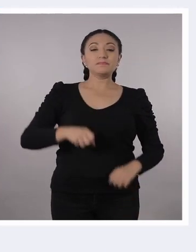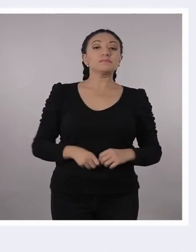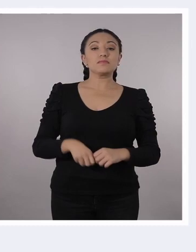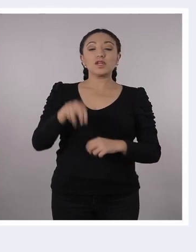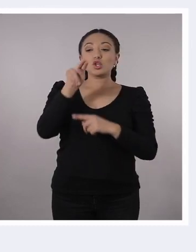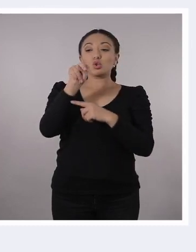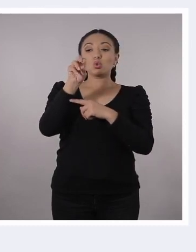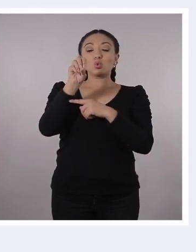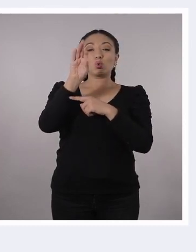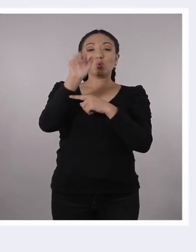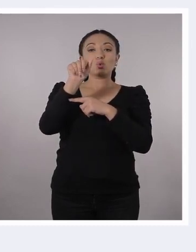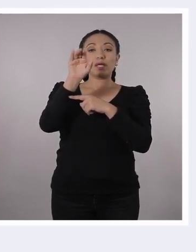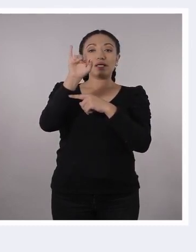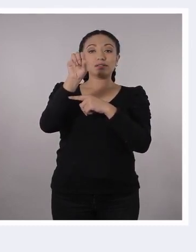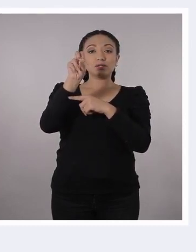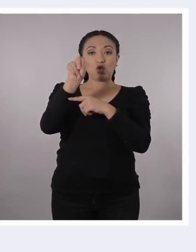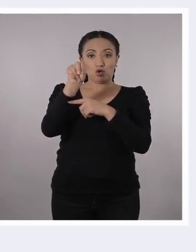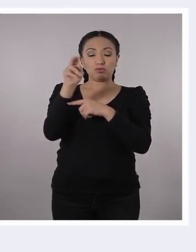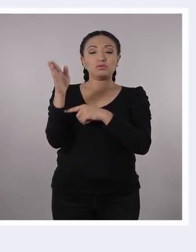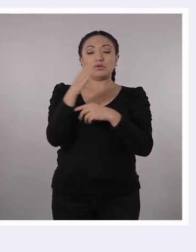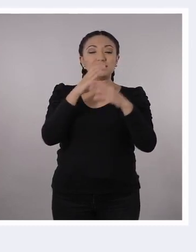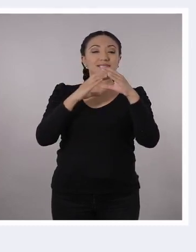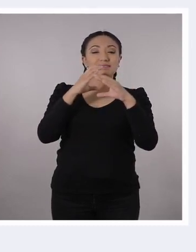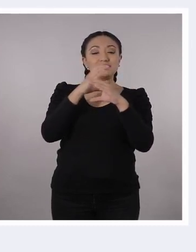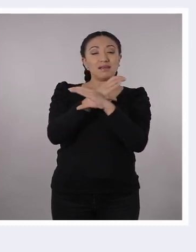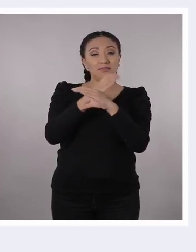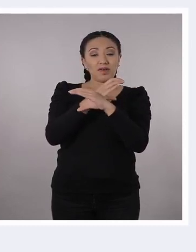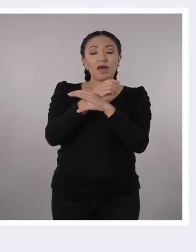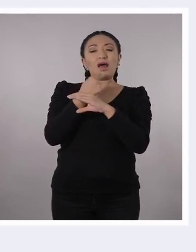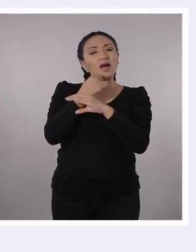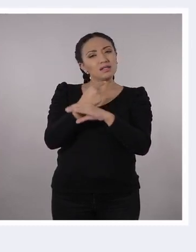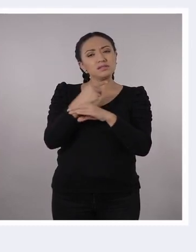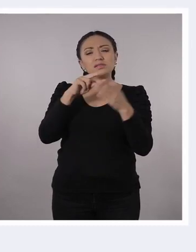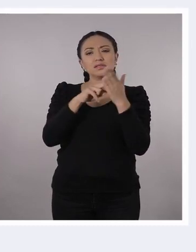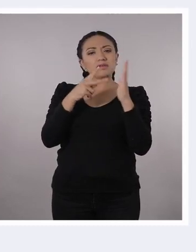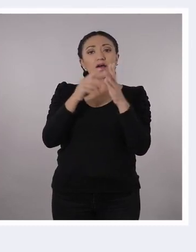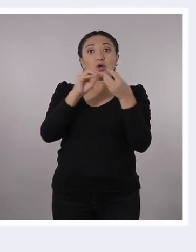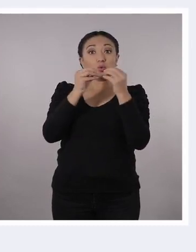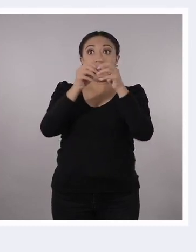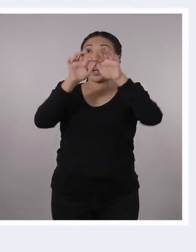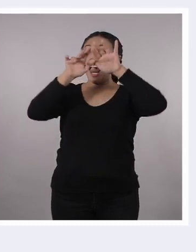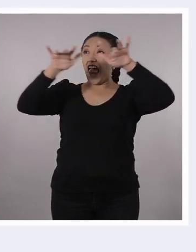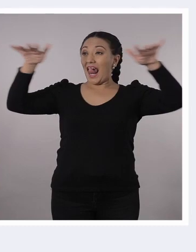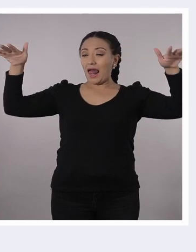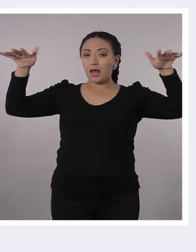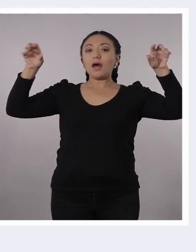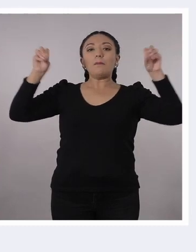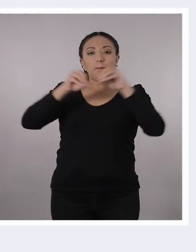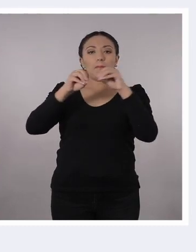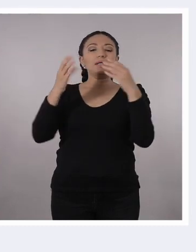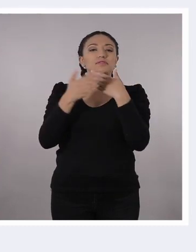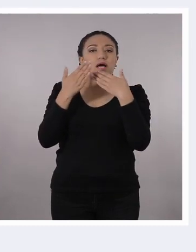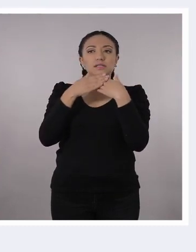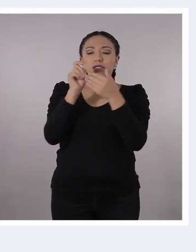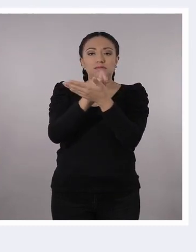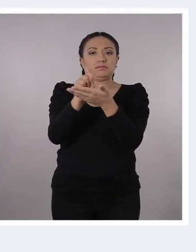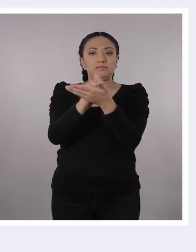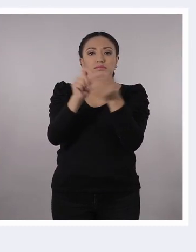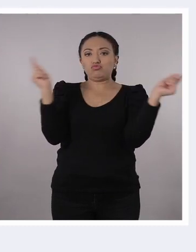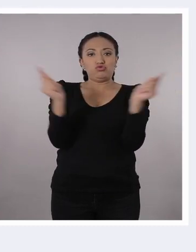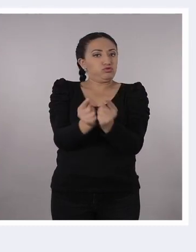La notación científica es la forma de escribir los números que son muy grandes o muy pequeños en una manera más conveniente y